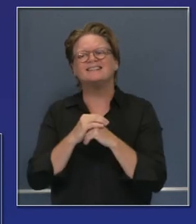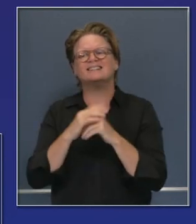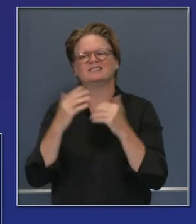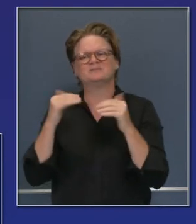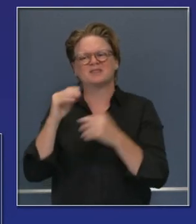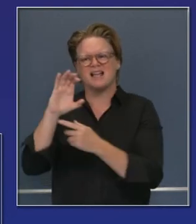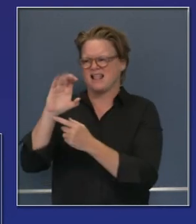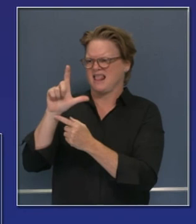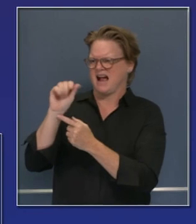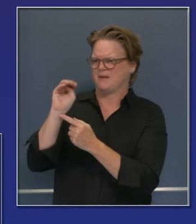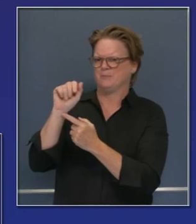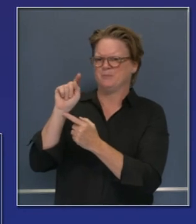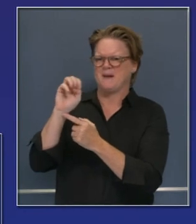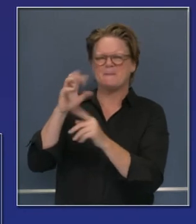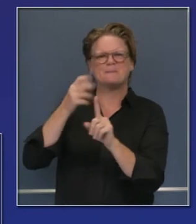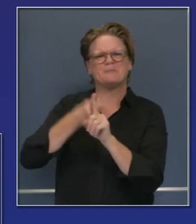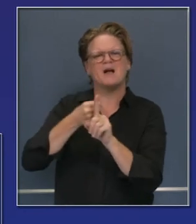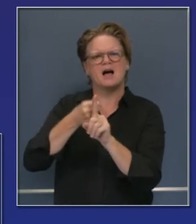inundaciones y las temporadas